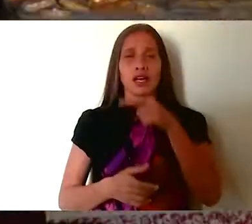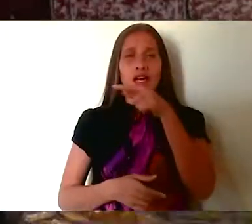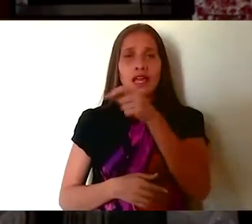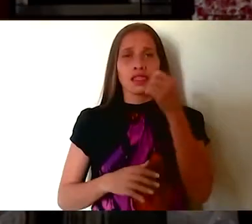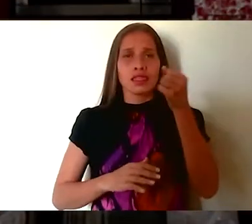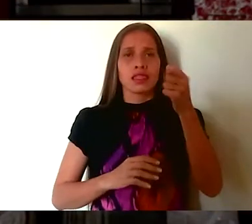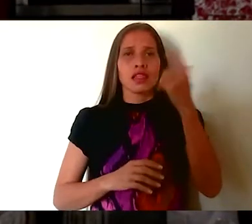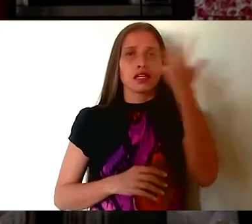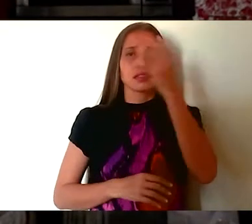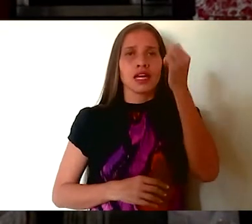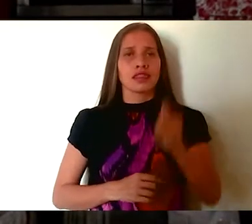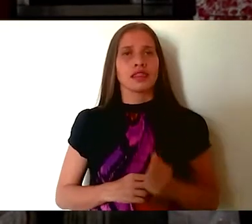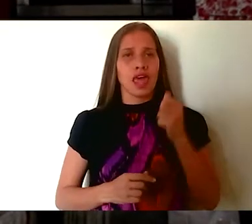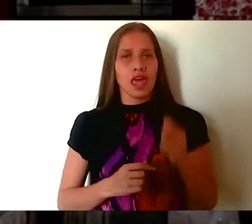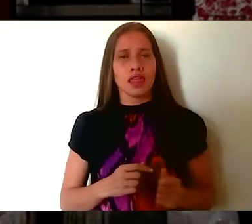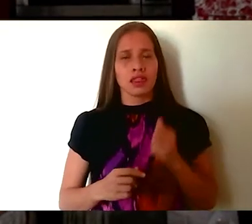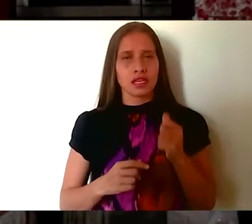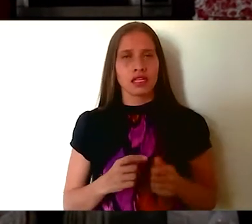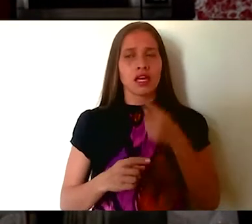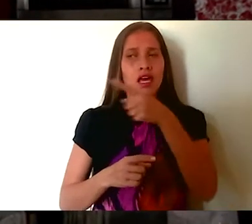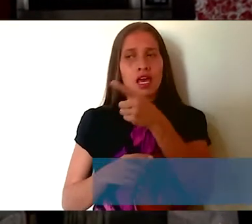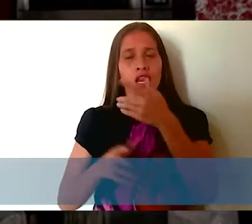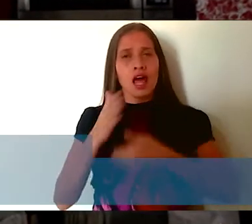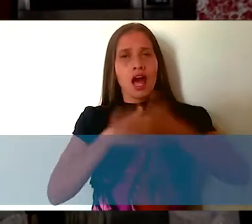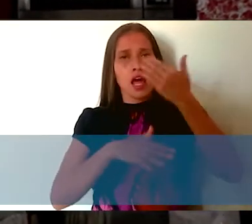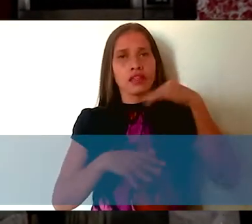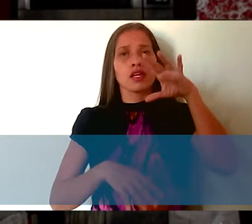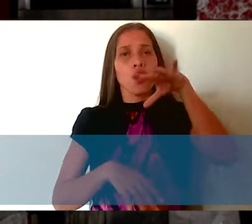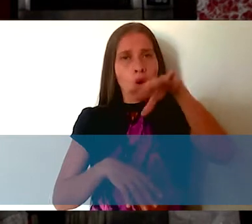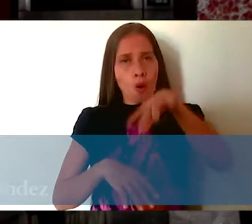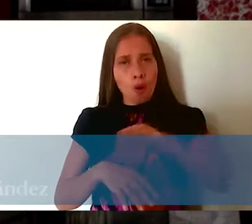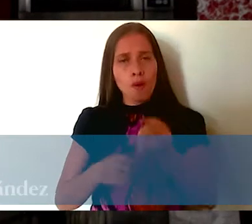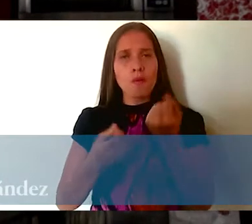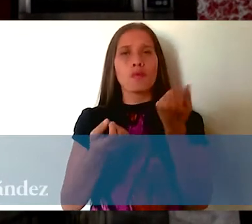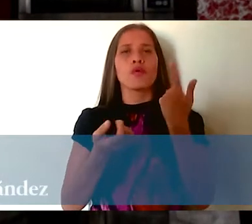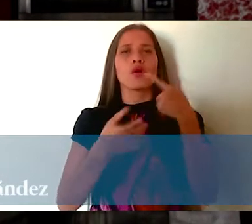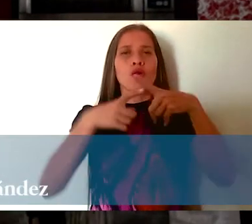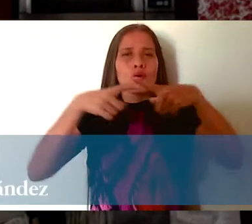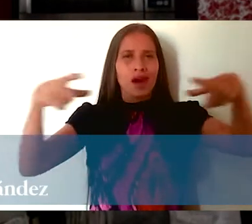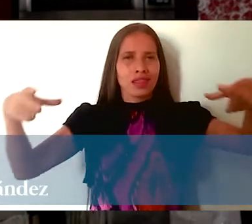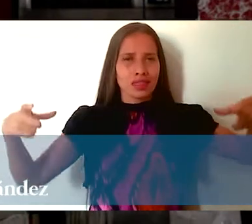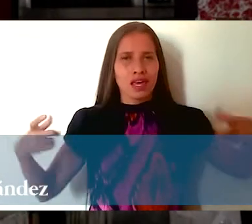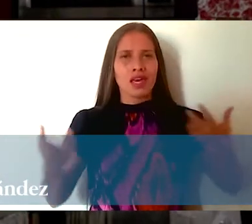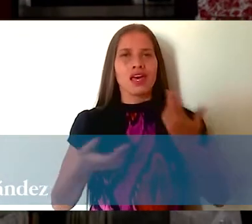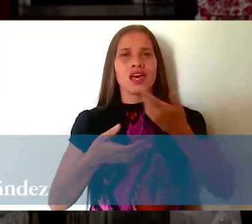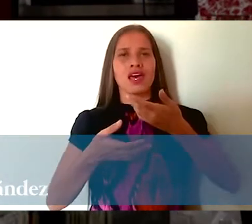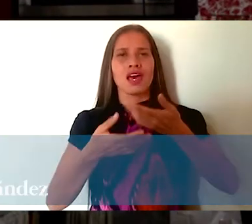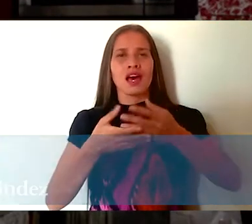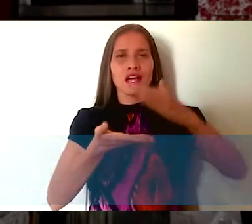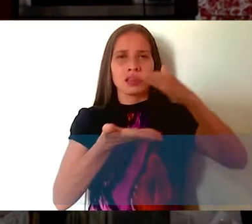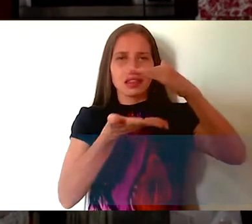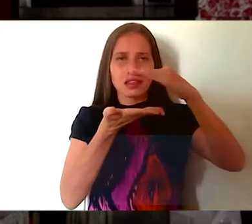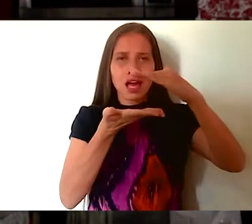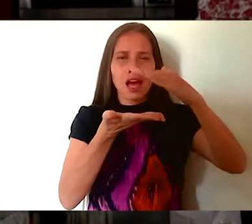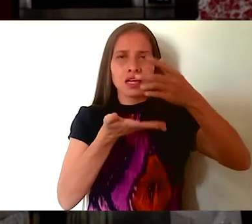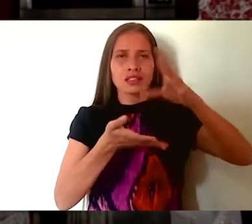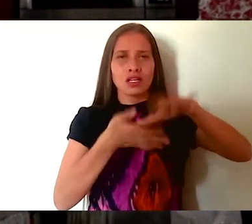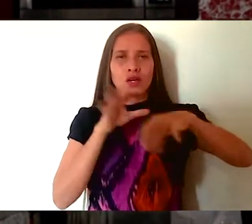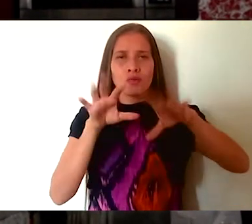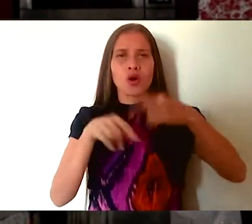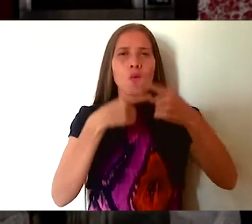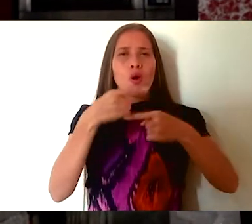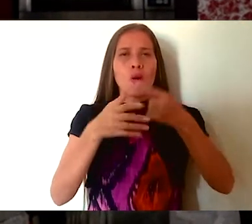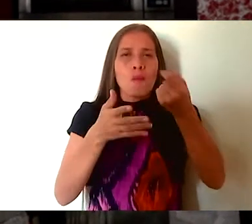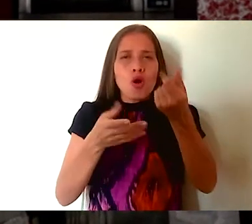El financiamiento del Banco Bicentenario compré materia prima, compré las bandejas, compré las tazas, ok,